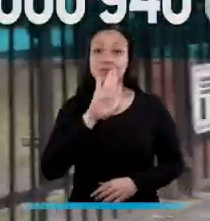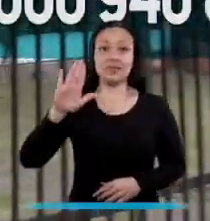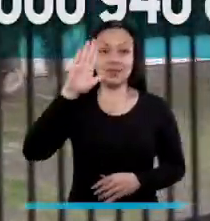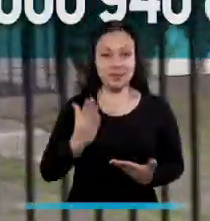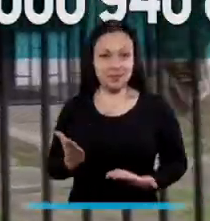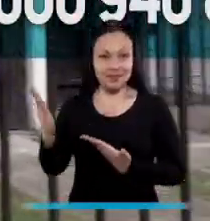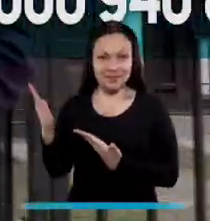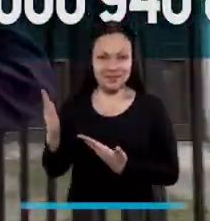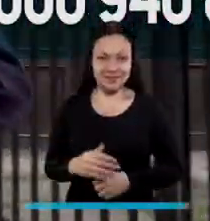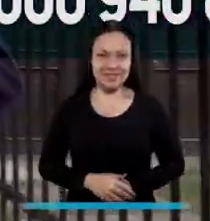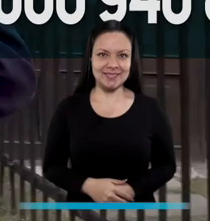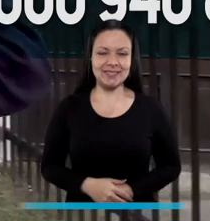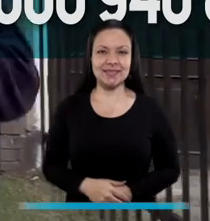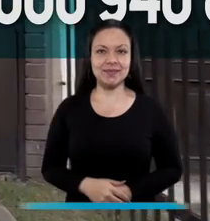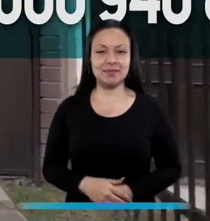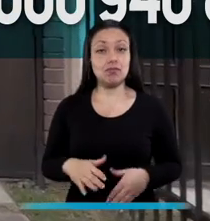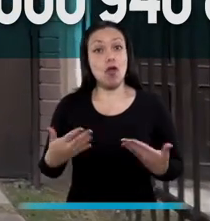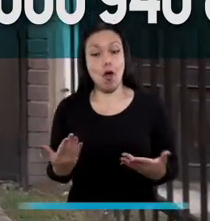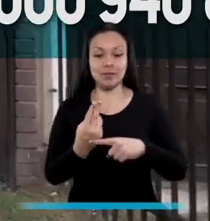-940-808